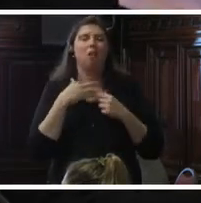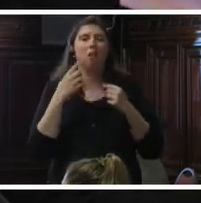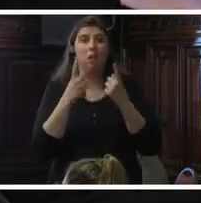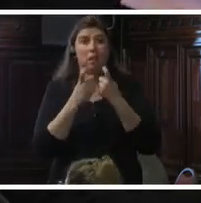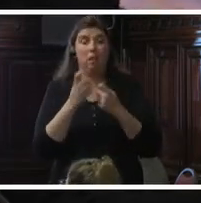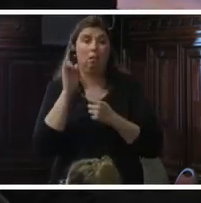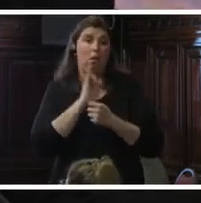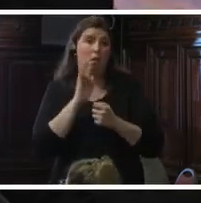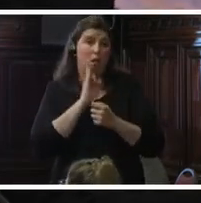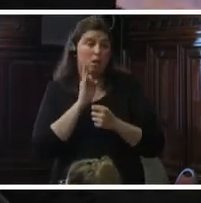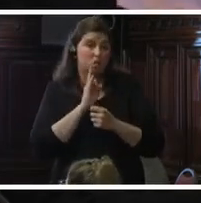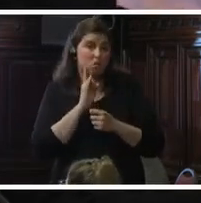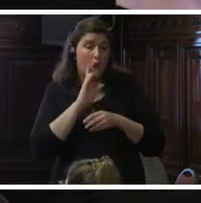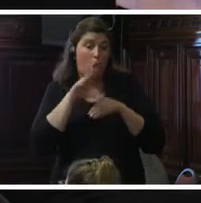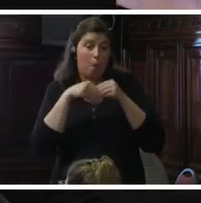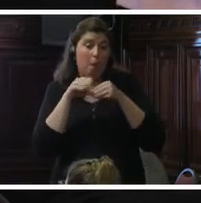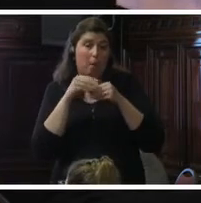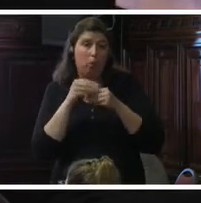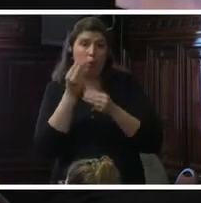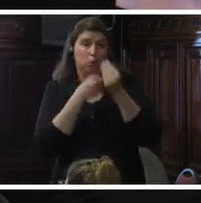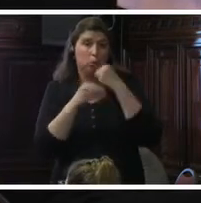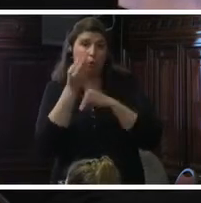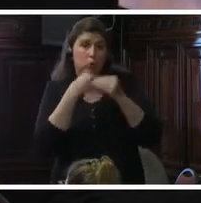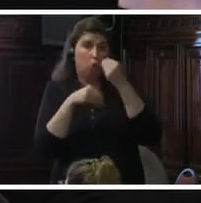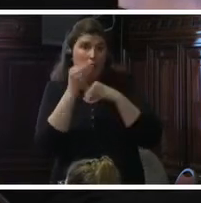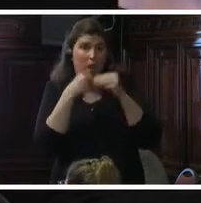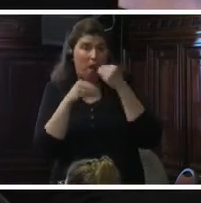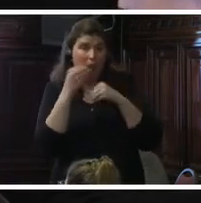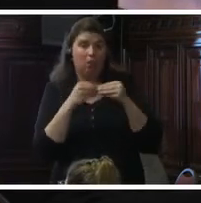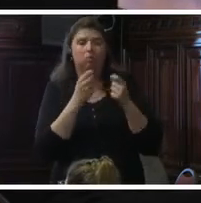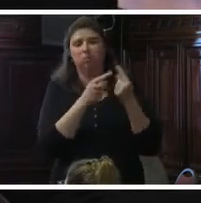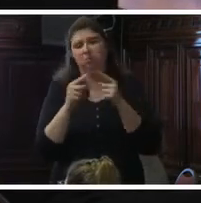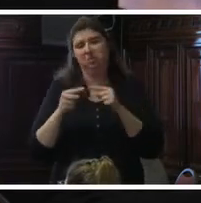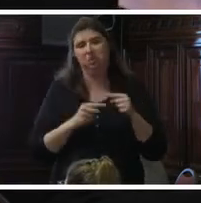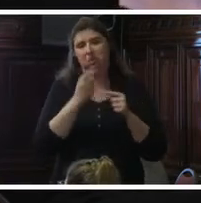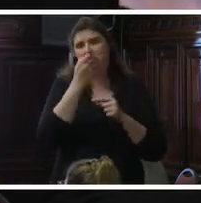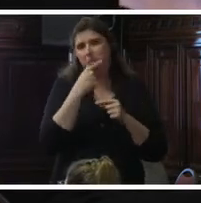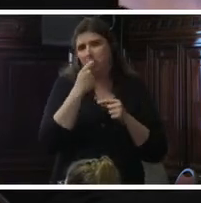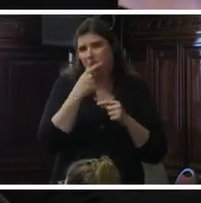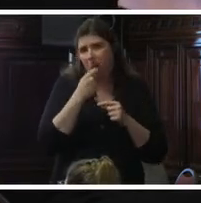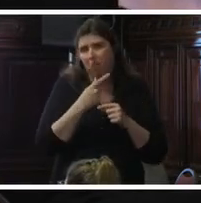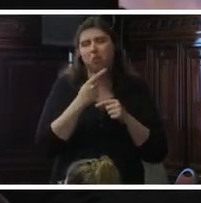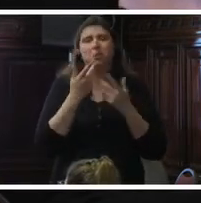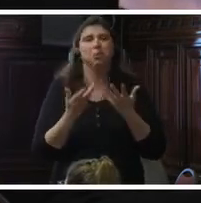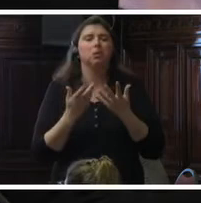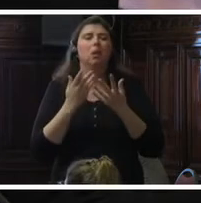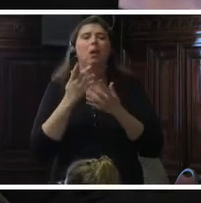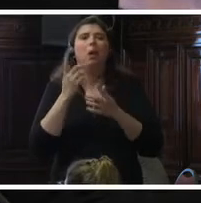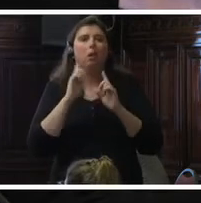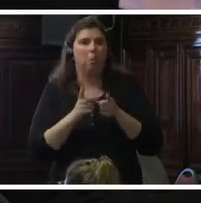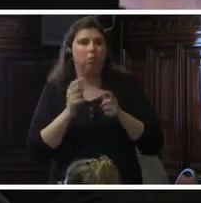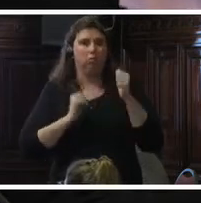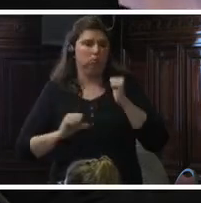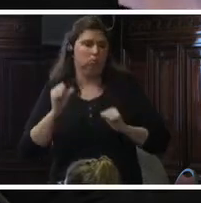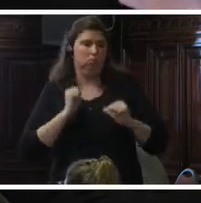leche y complementos nutritivos especiales, varios tipos de medicamentos anticonvulsivos y acceso a procedimientos quirúrgicos